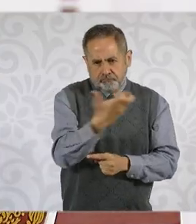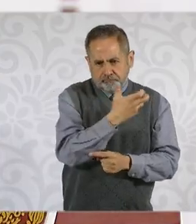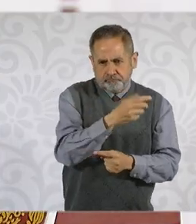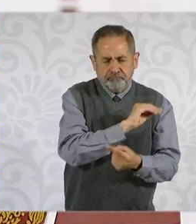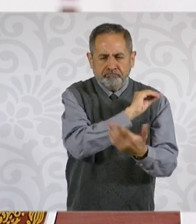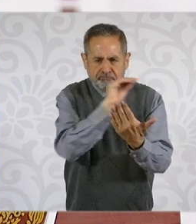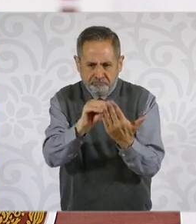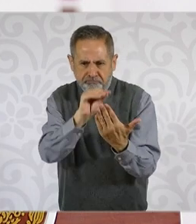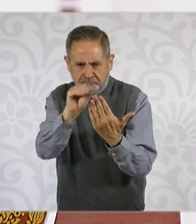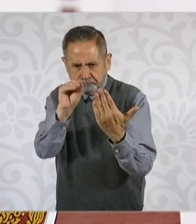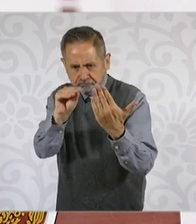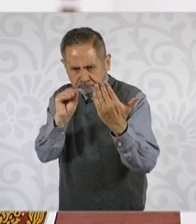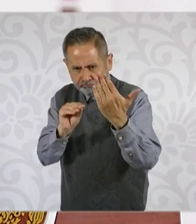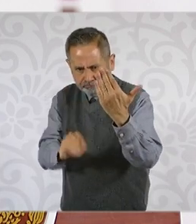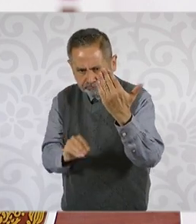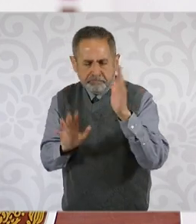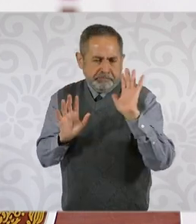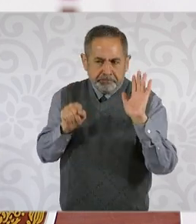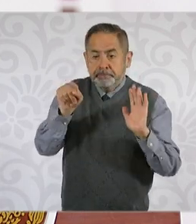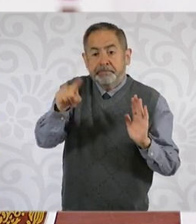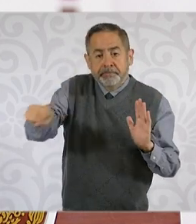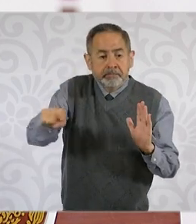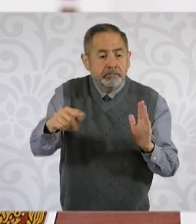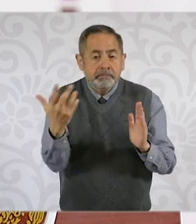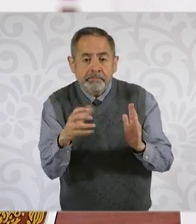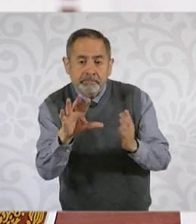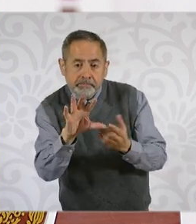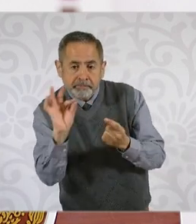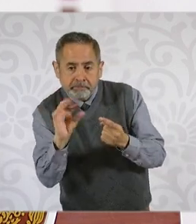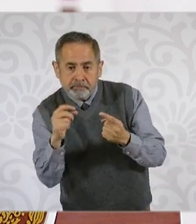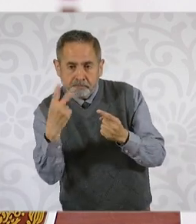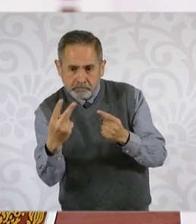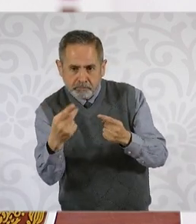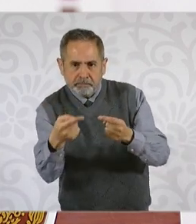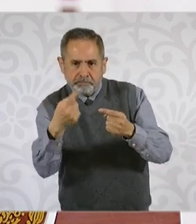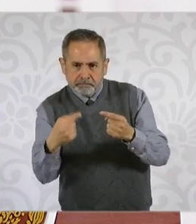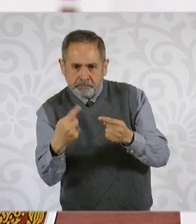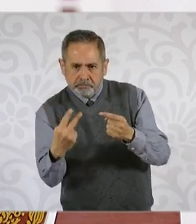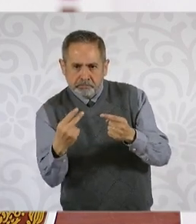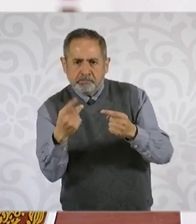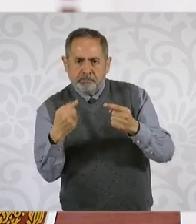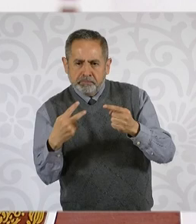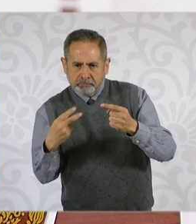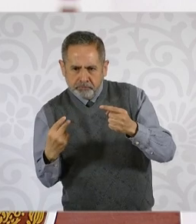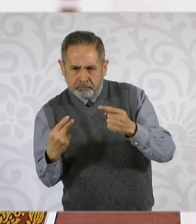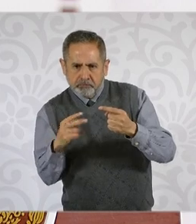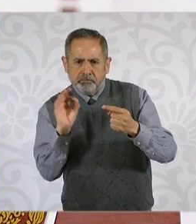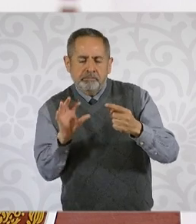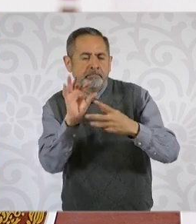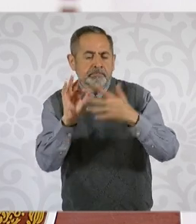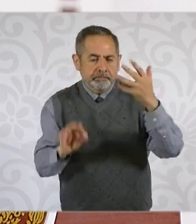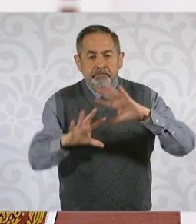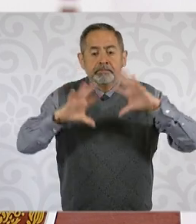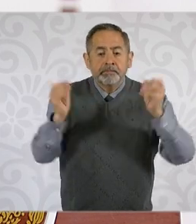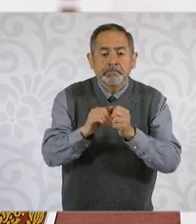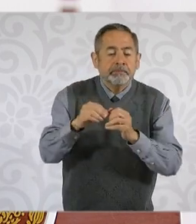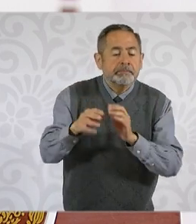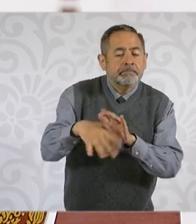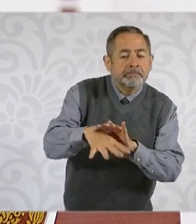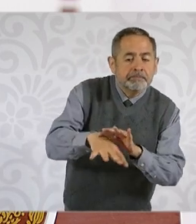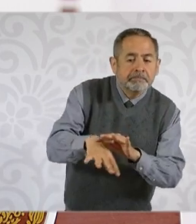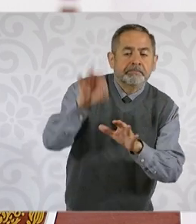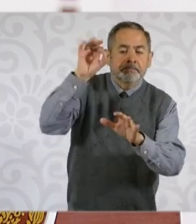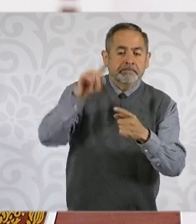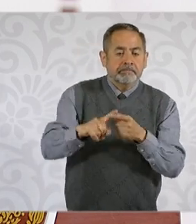que del total de 711 puestos surgieron por insaculación 350 tribunales